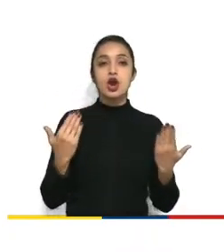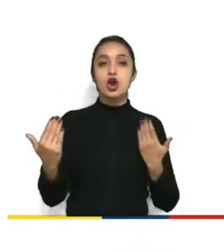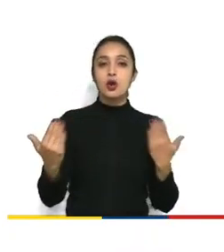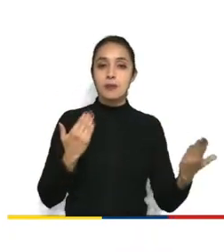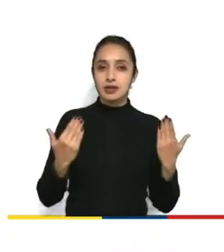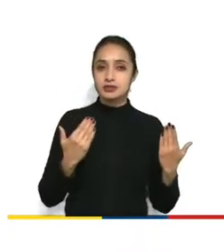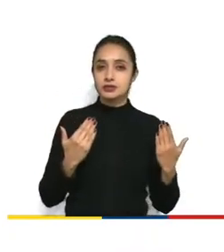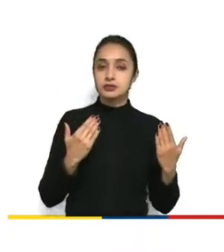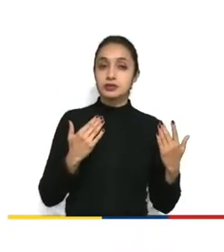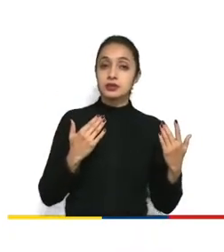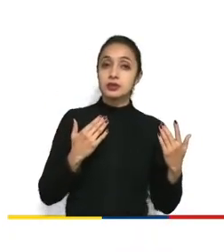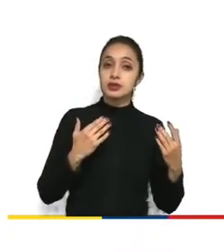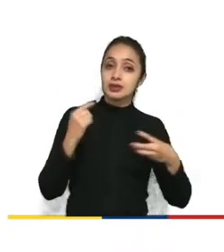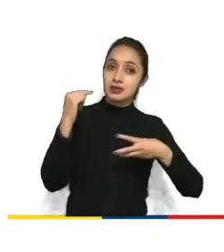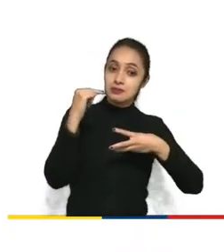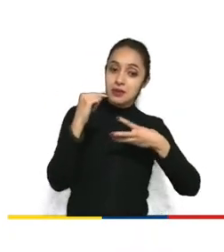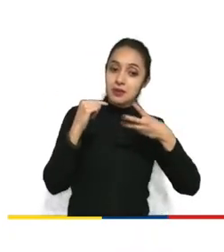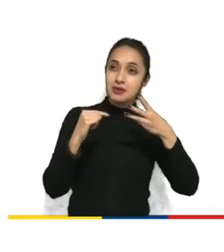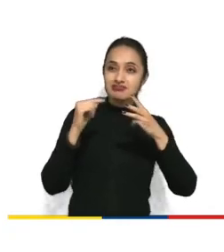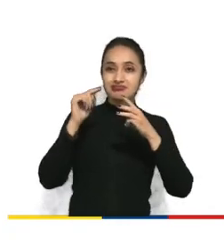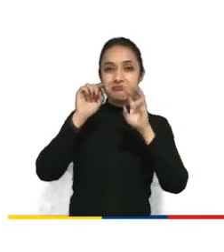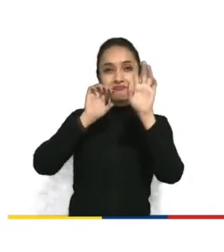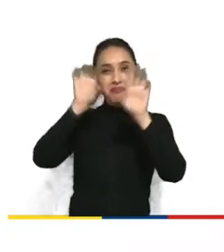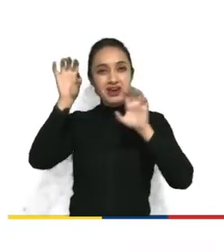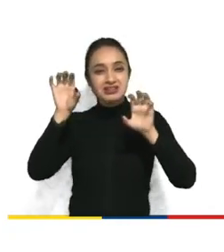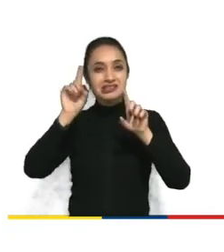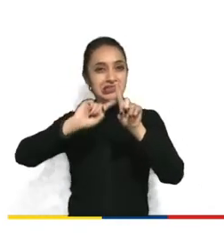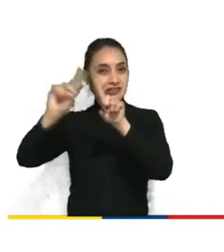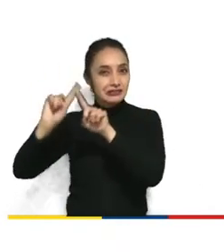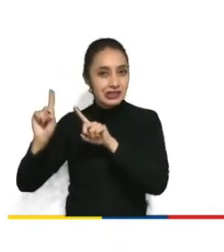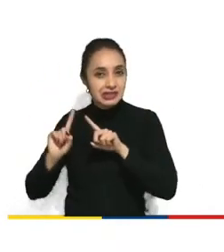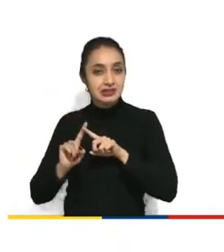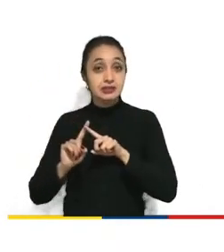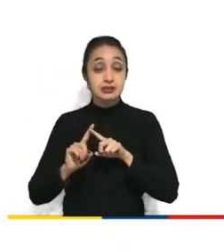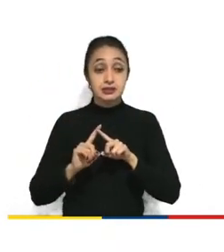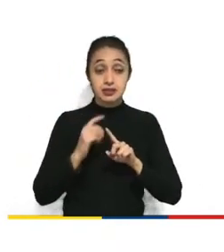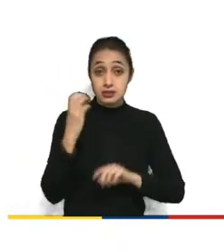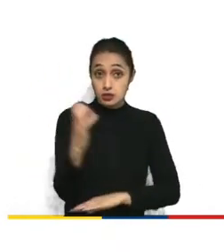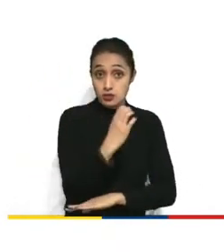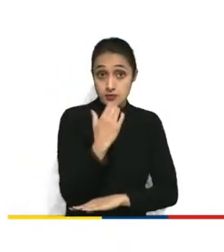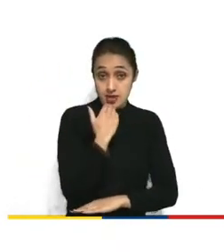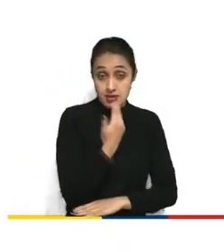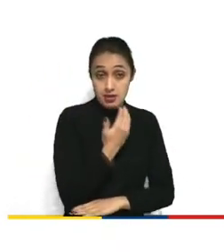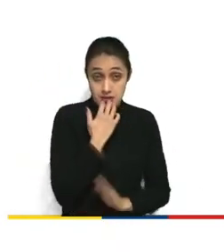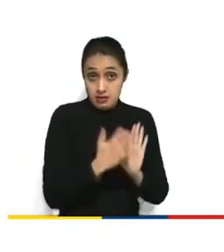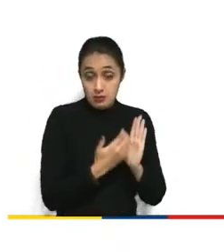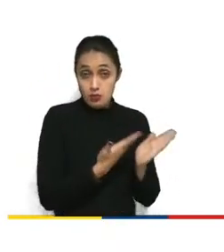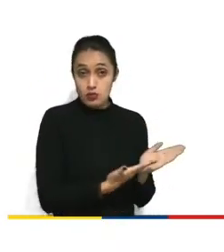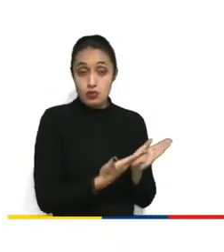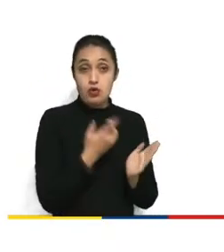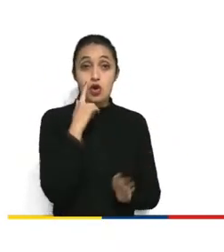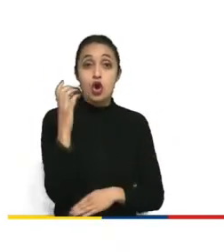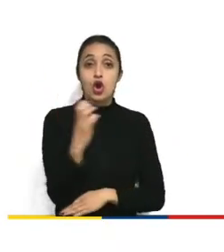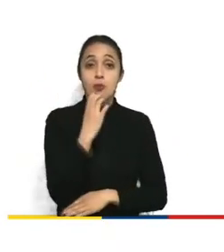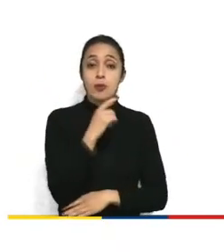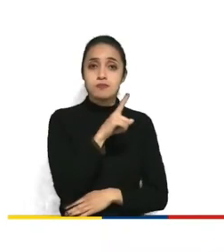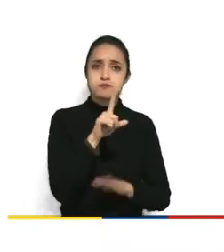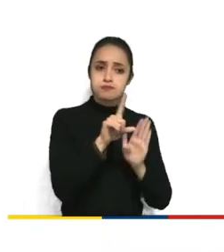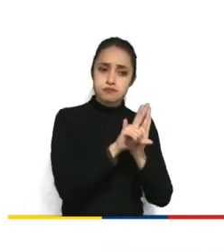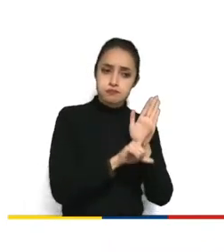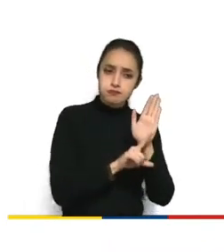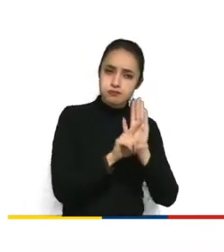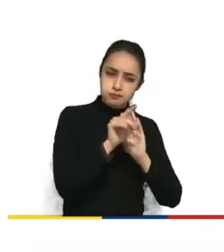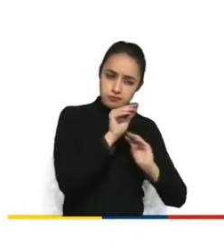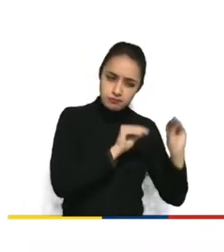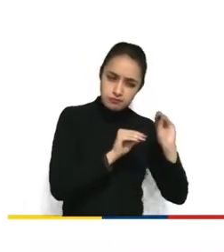en las diferentes países y regiones colombia por ejemplo observamos que tiene una legislación similar